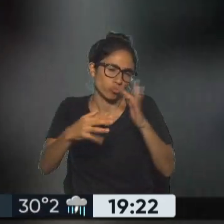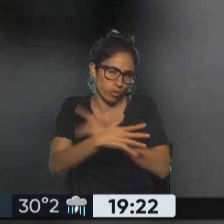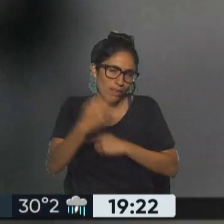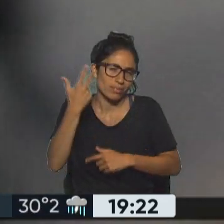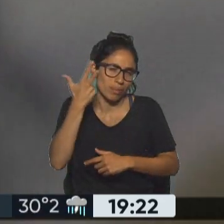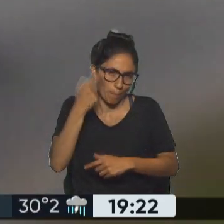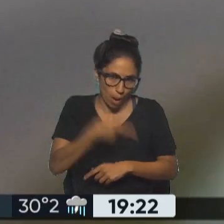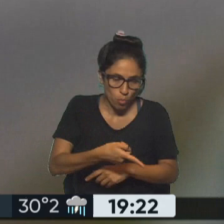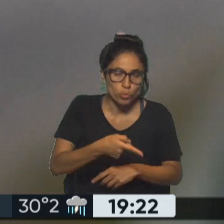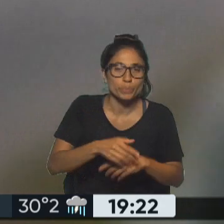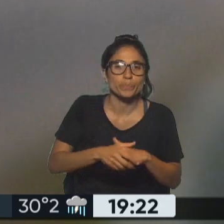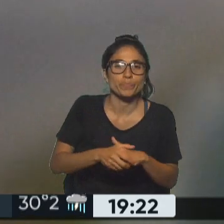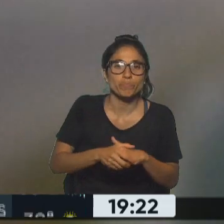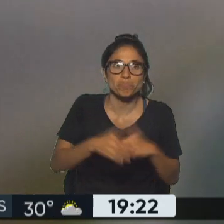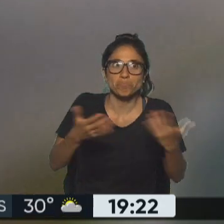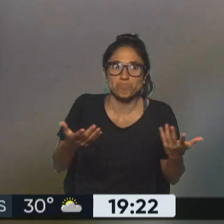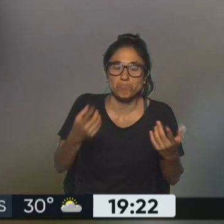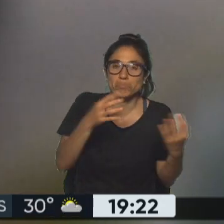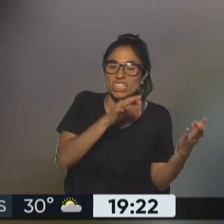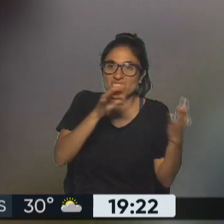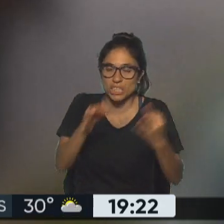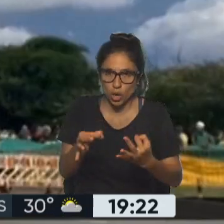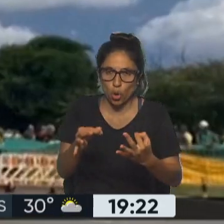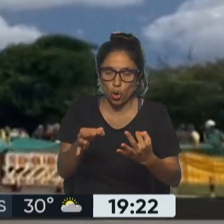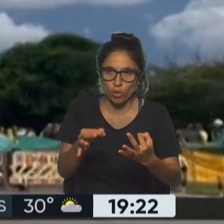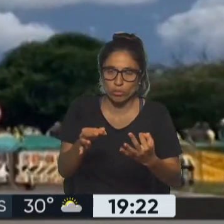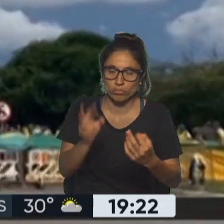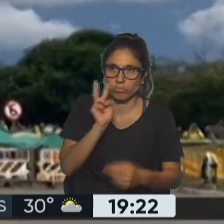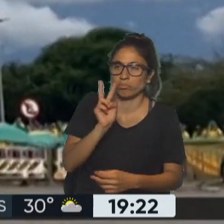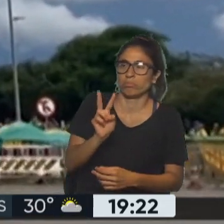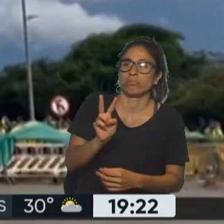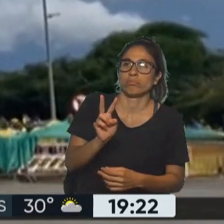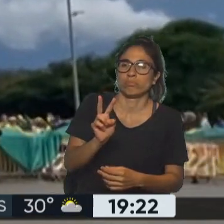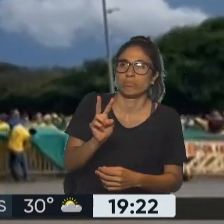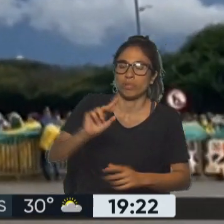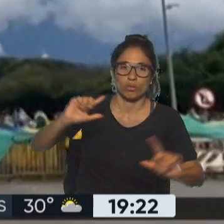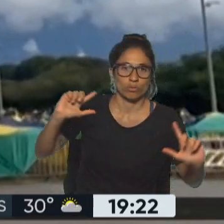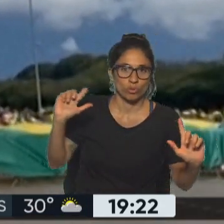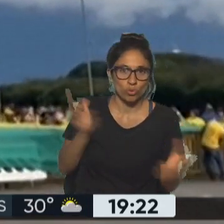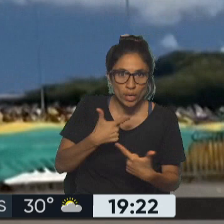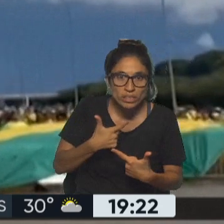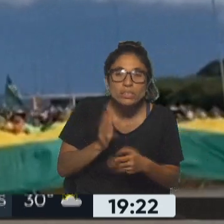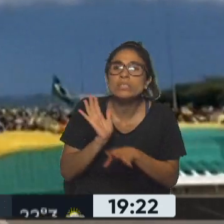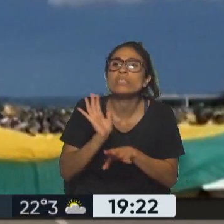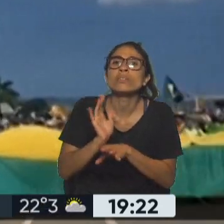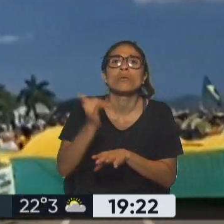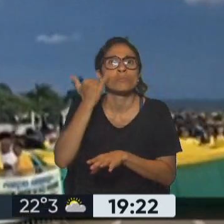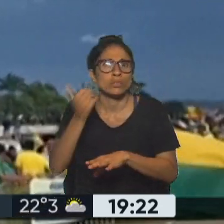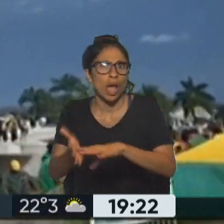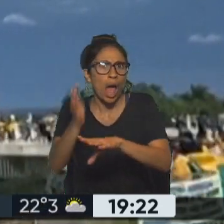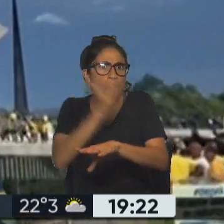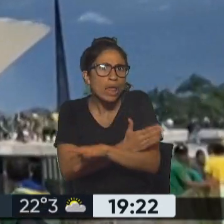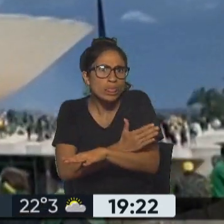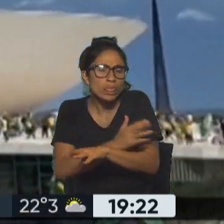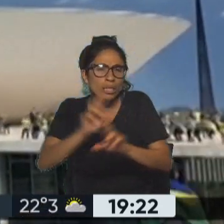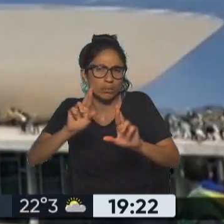para quienes por supuesto no sabíamos pero claramente esto estaba planificado que sea un domingo que como vos lo decías una ciudad donde están todos los poderes